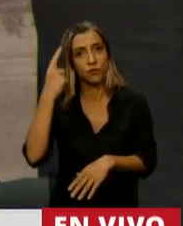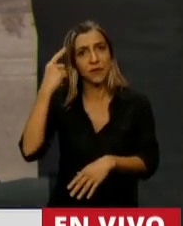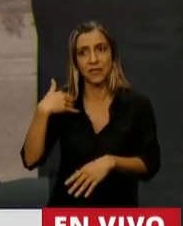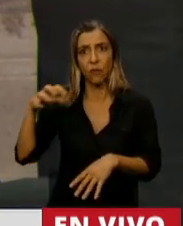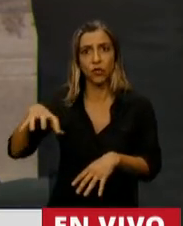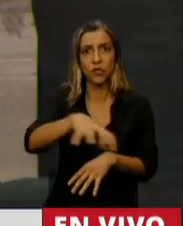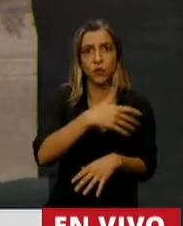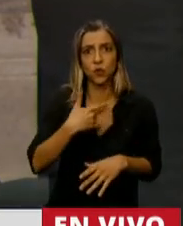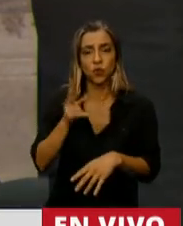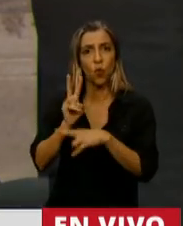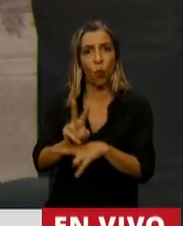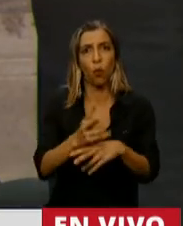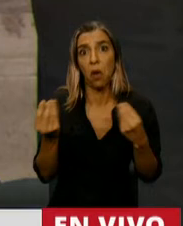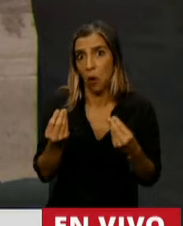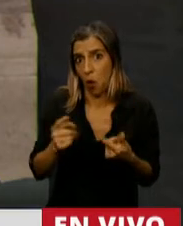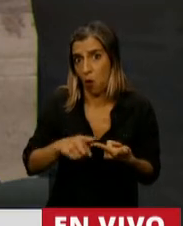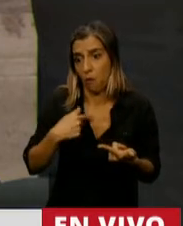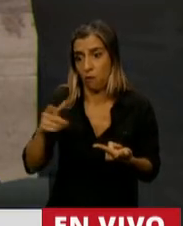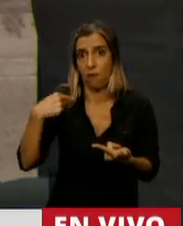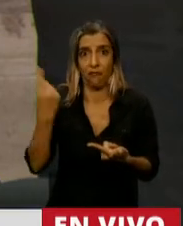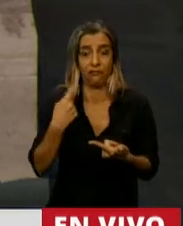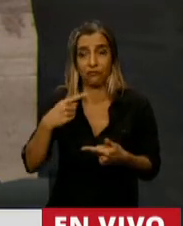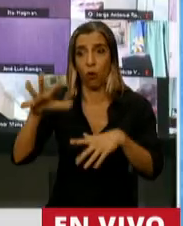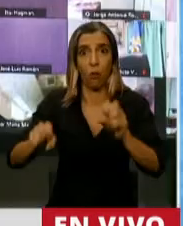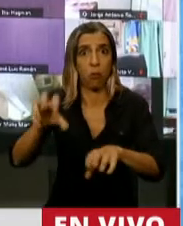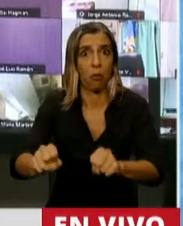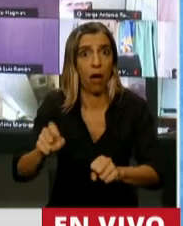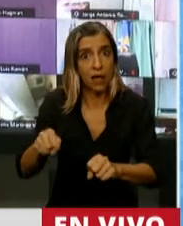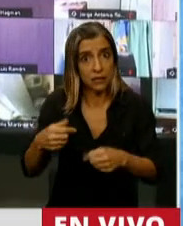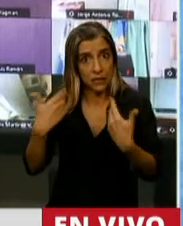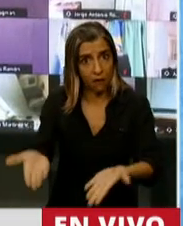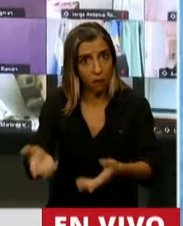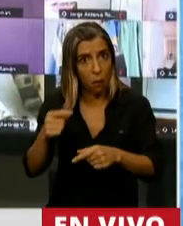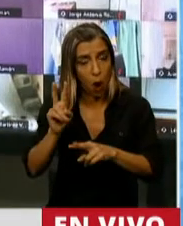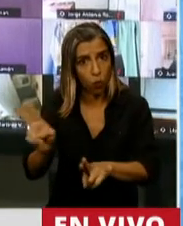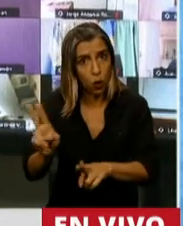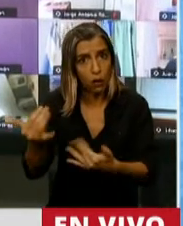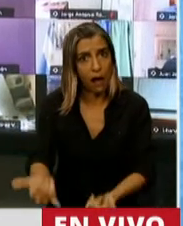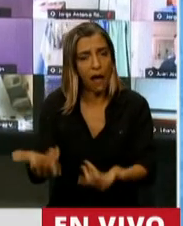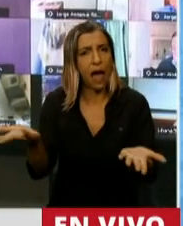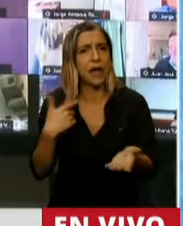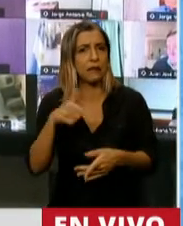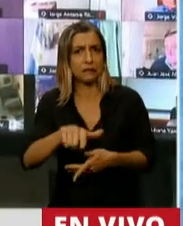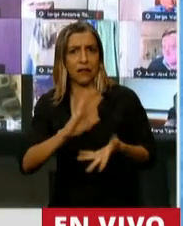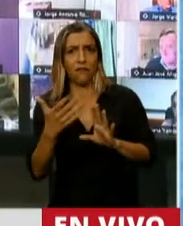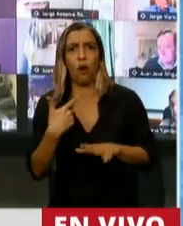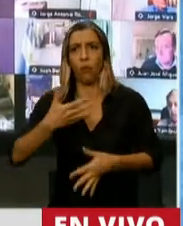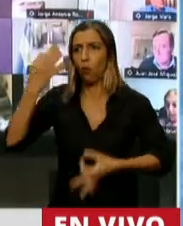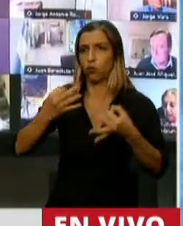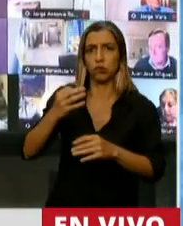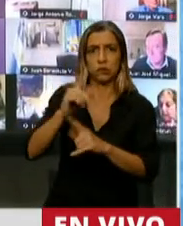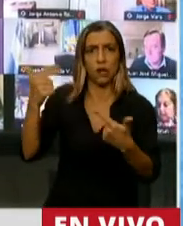tierras, no se puede atropellar la propiedad privada, no se puede buscar impunidad cooptando la justicia,